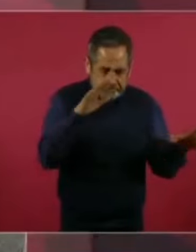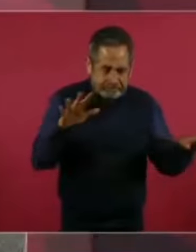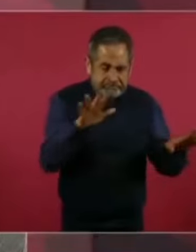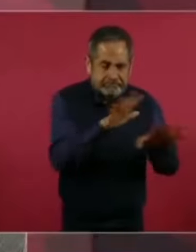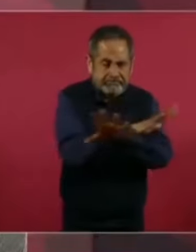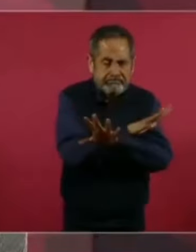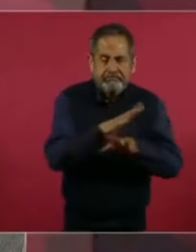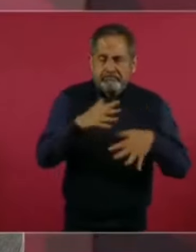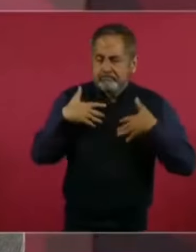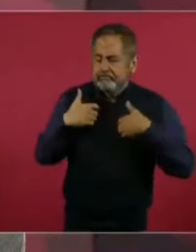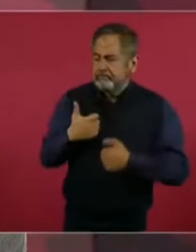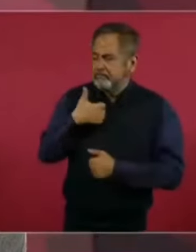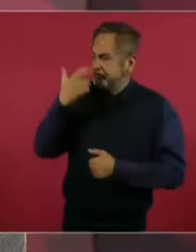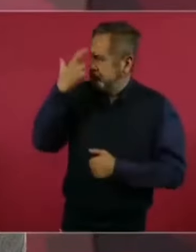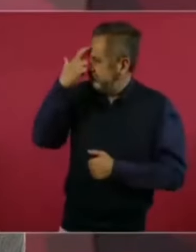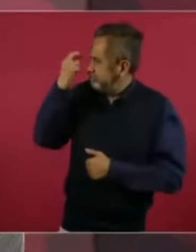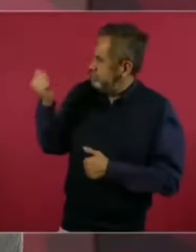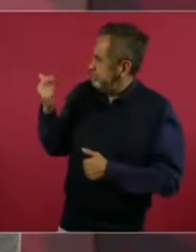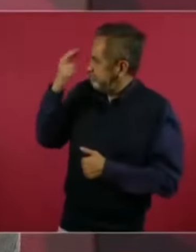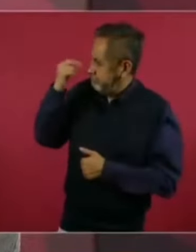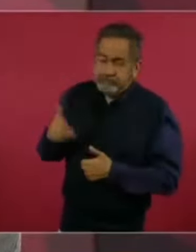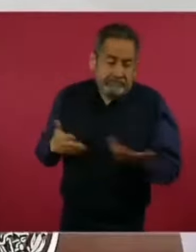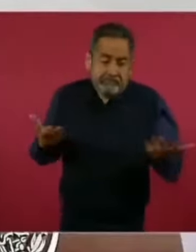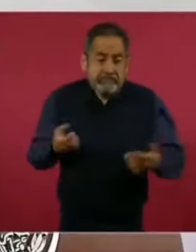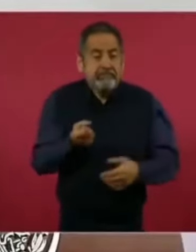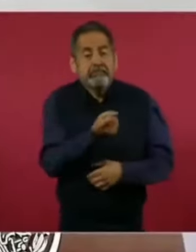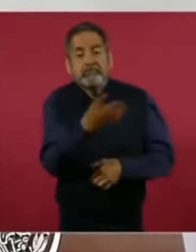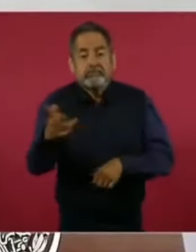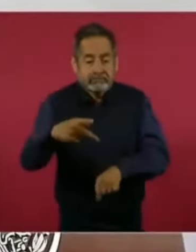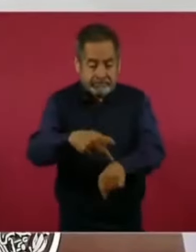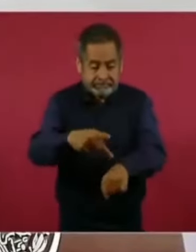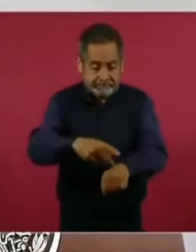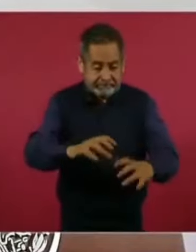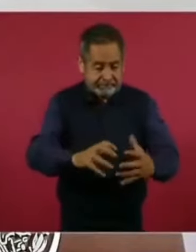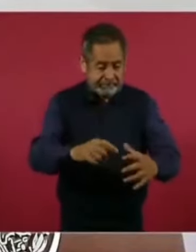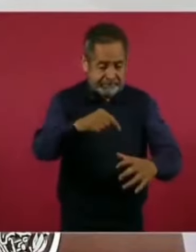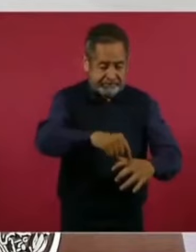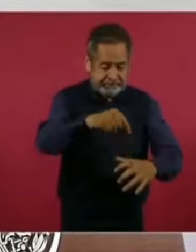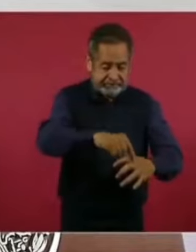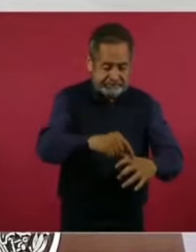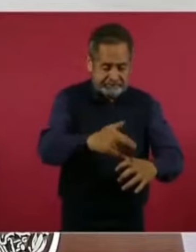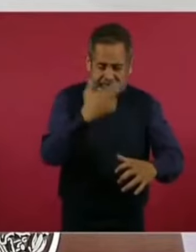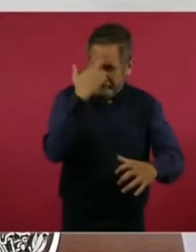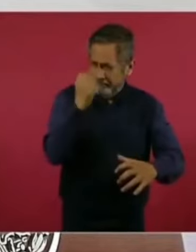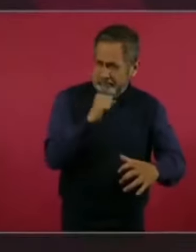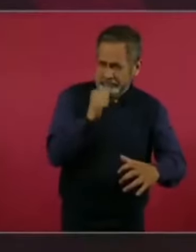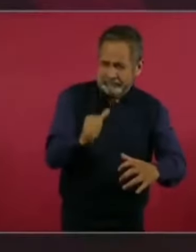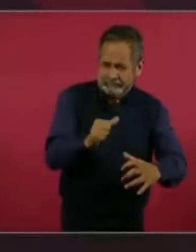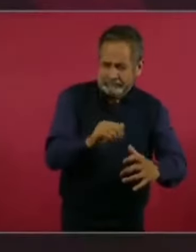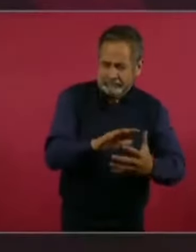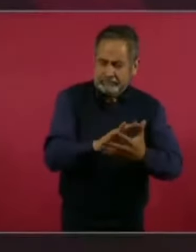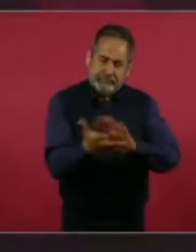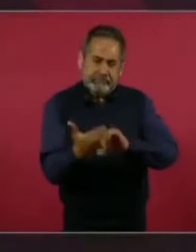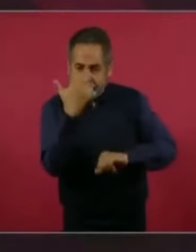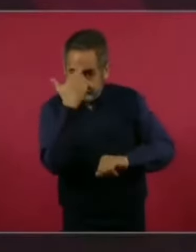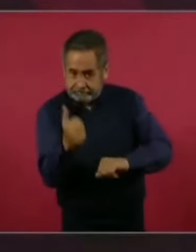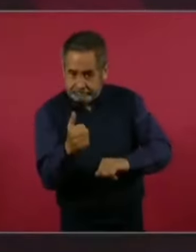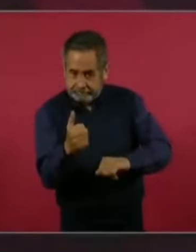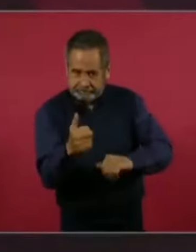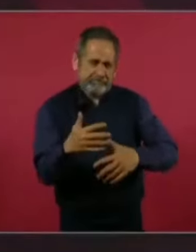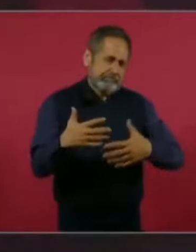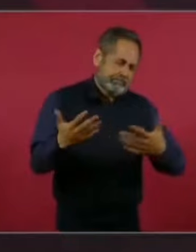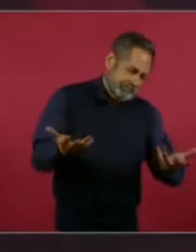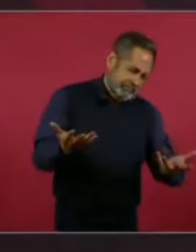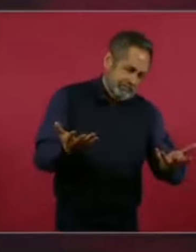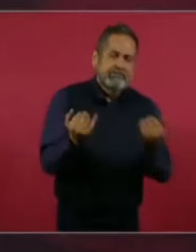hasta las piedras cambian de modo de parecer y hay que tener paciencia,